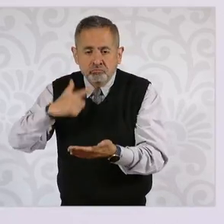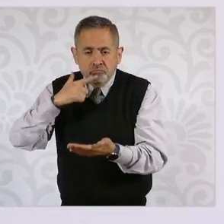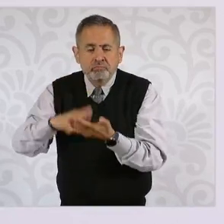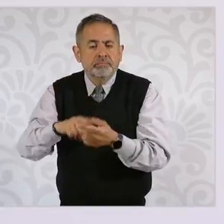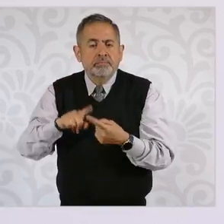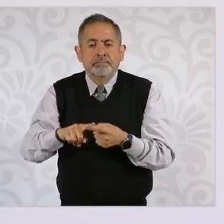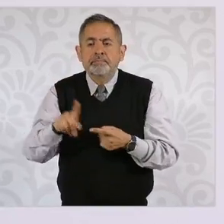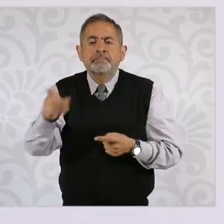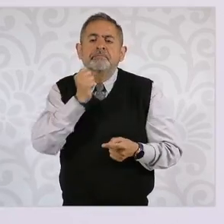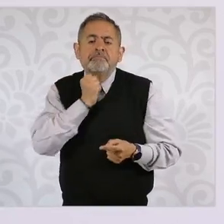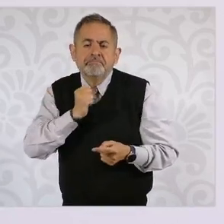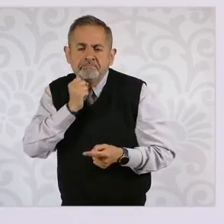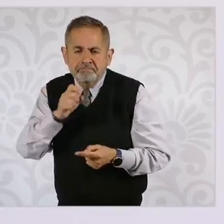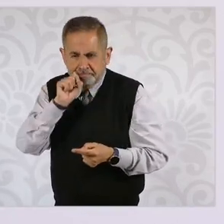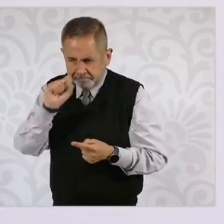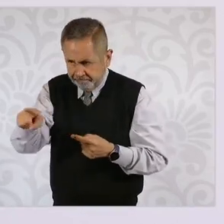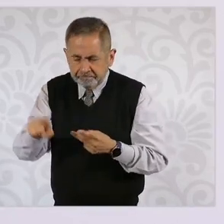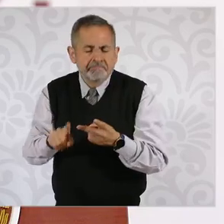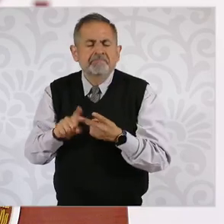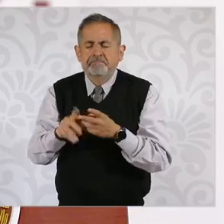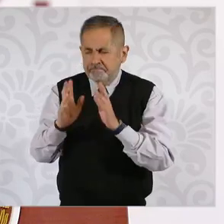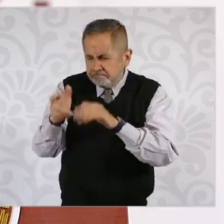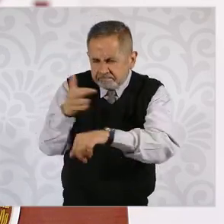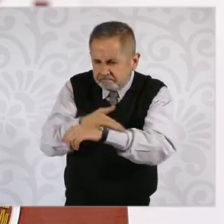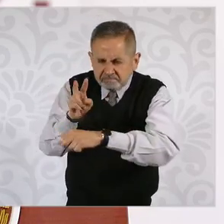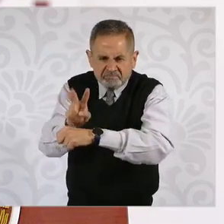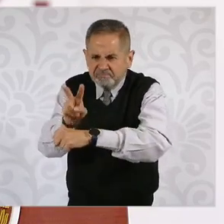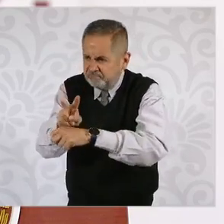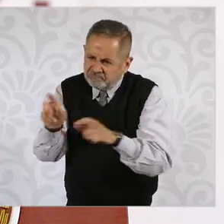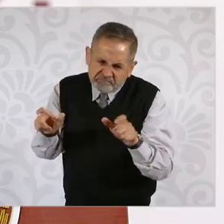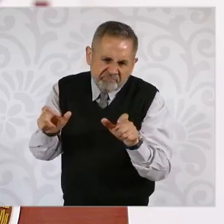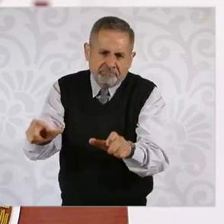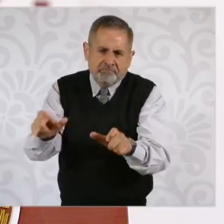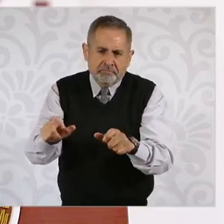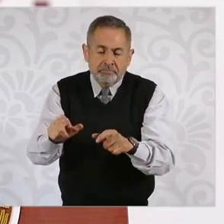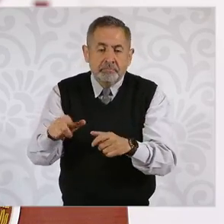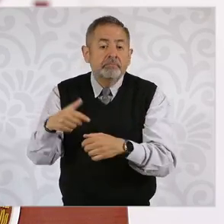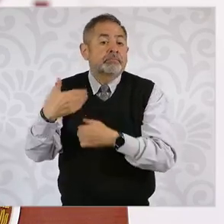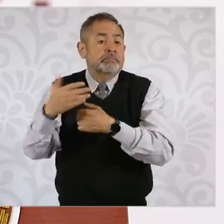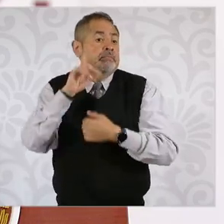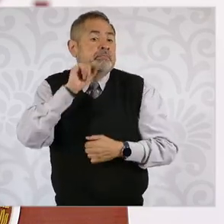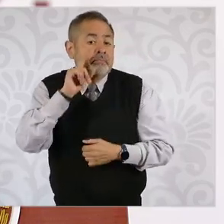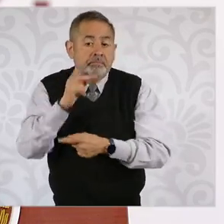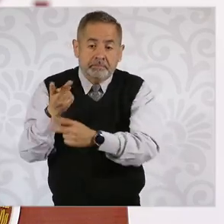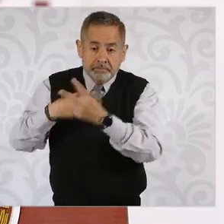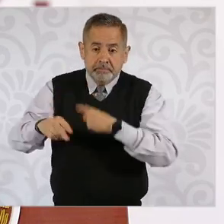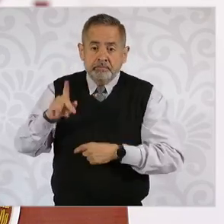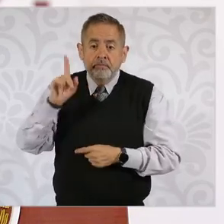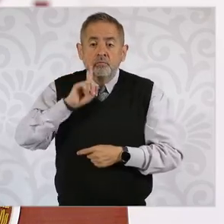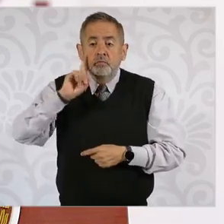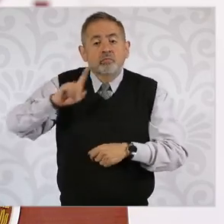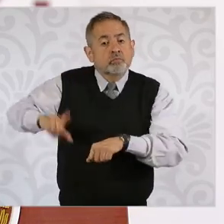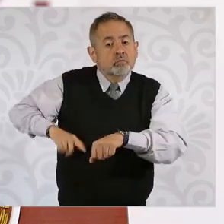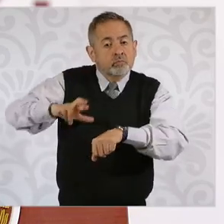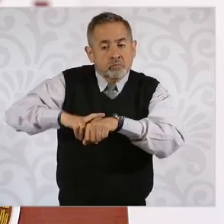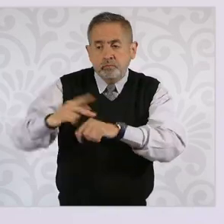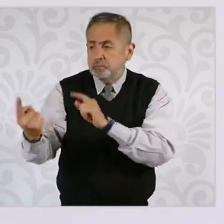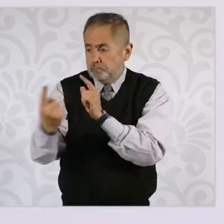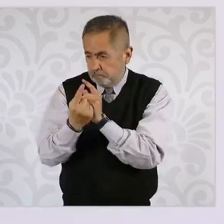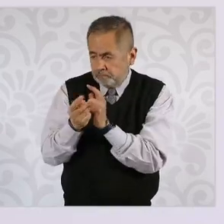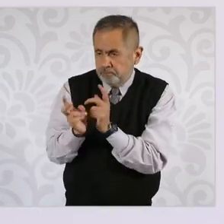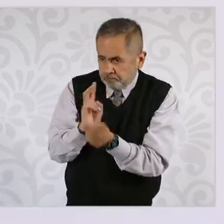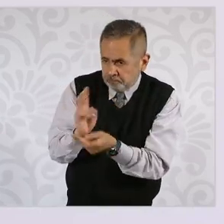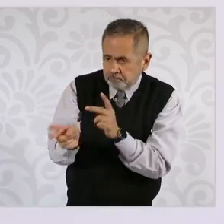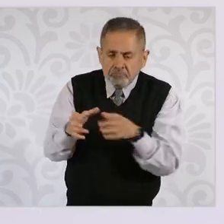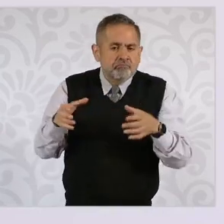en Salamanca también. Entonces, trabajando ahí, viene la gobernadora y vamos